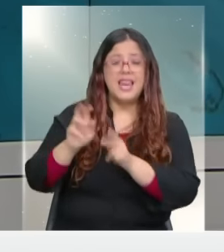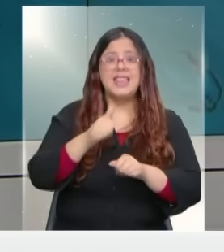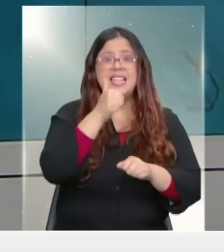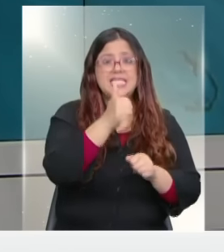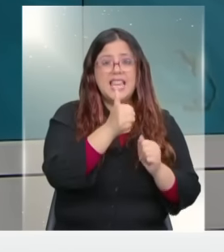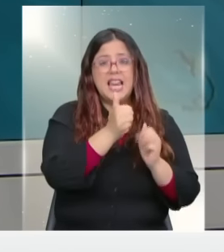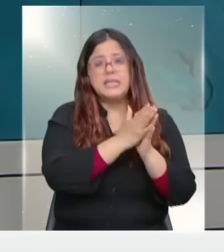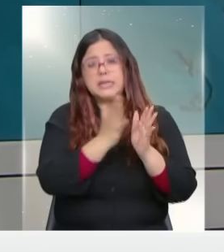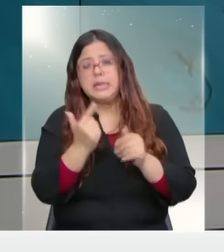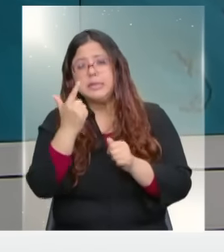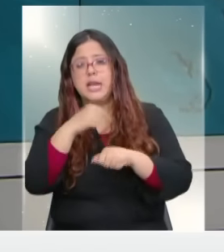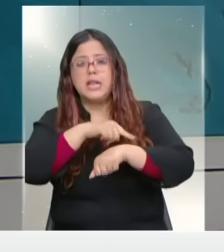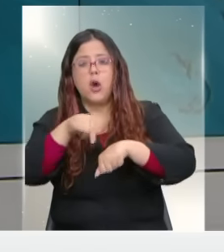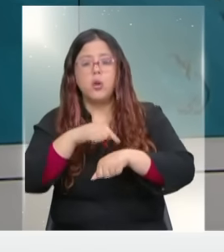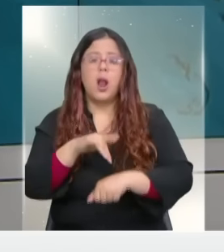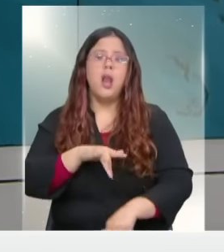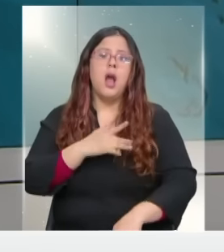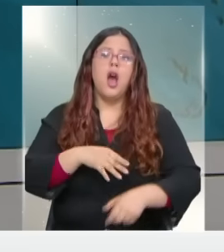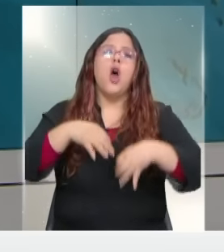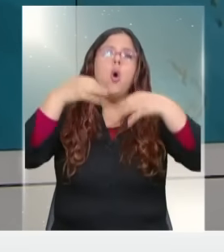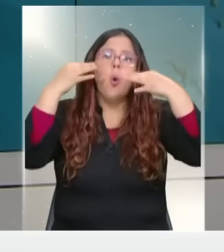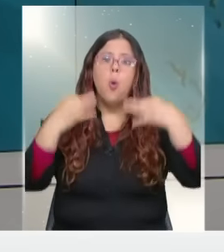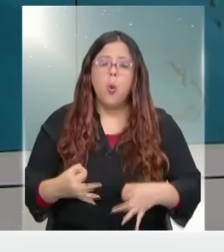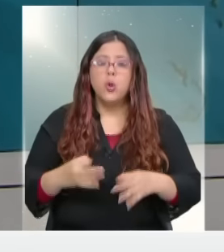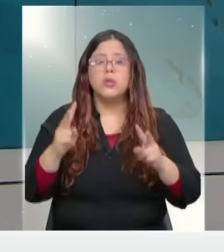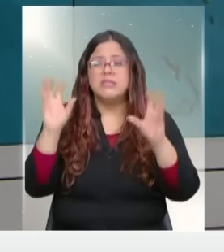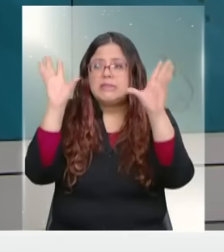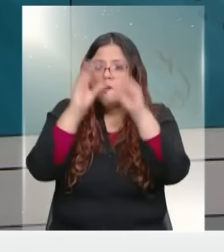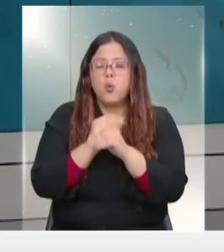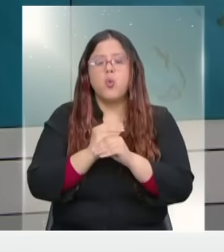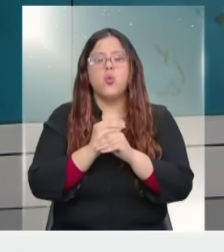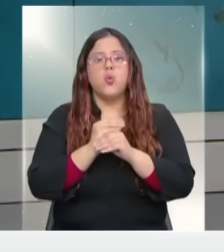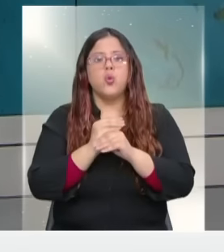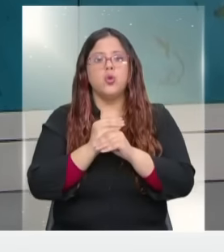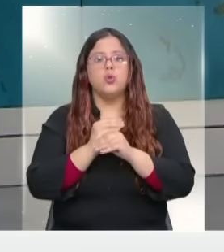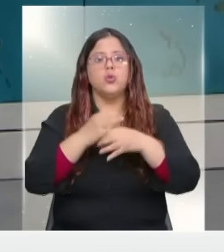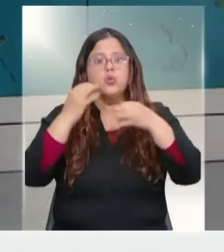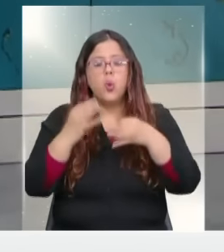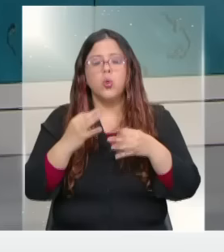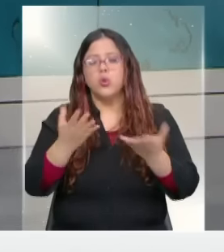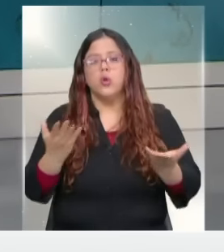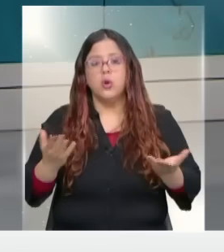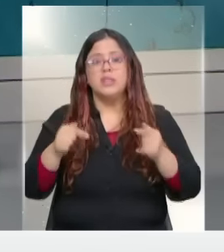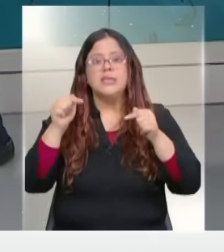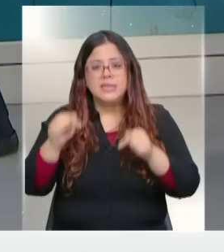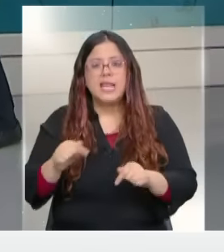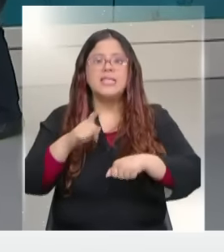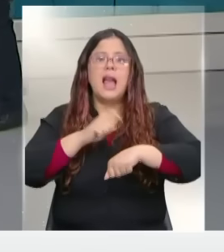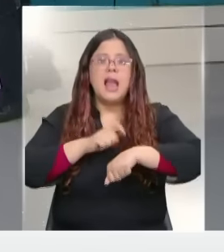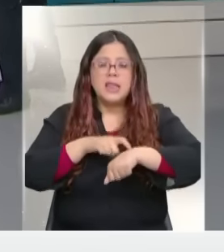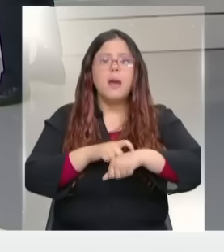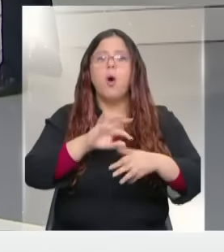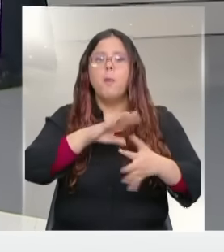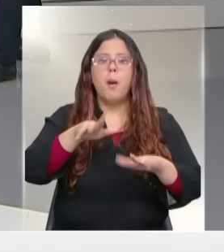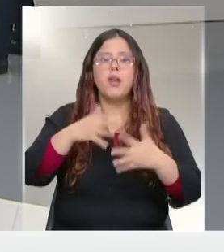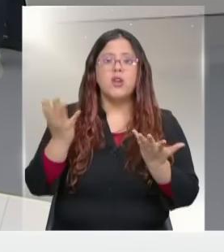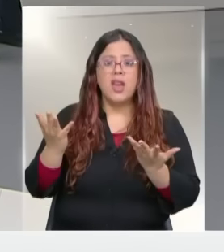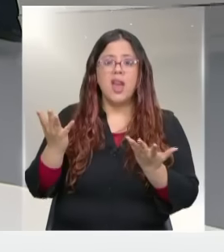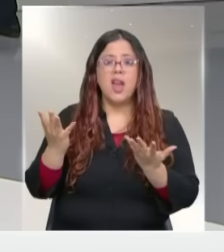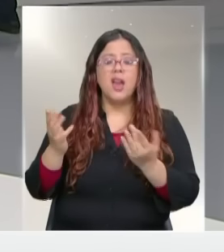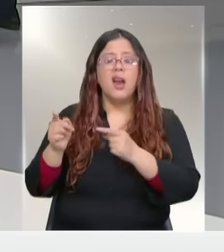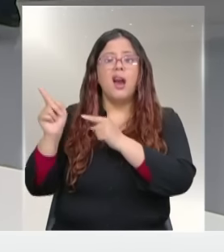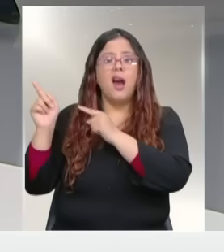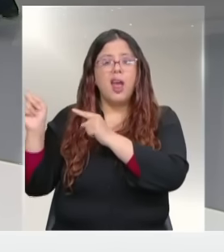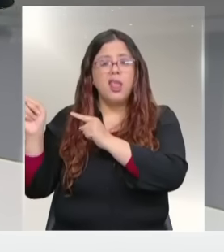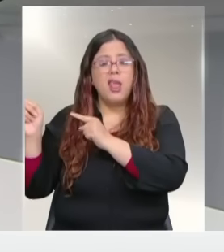a 7 horas. Lamentablemente justo con la oscuridad, justo con la noche. Ese es el lapso que se demoraría en cruzar desde el